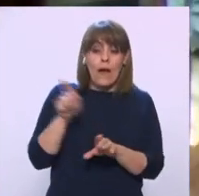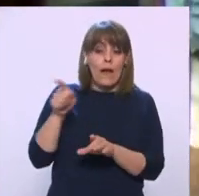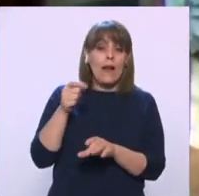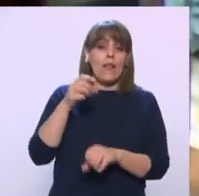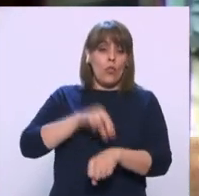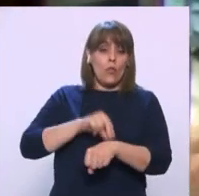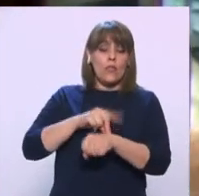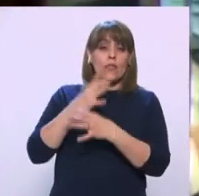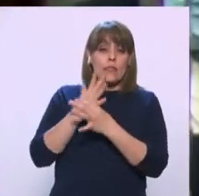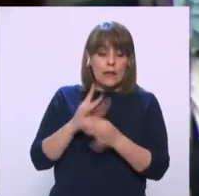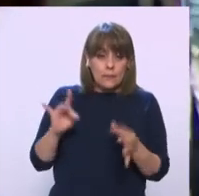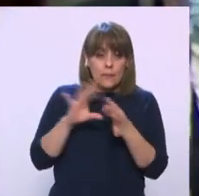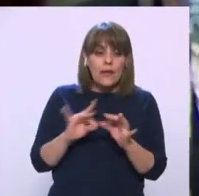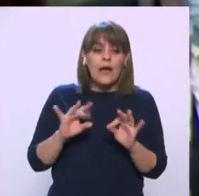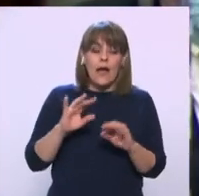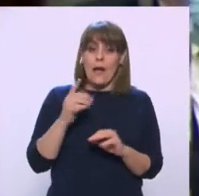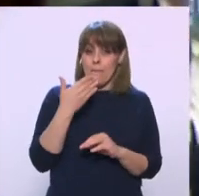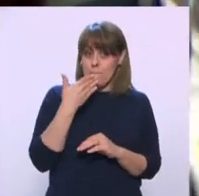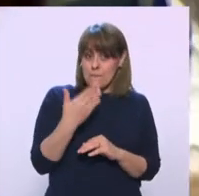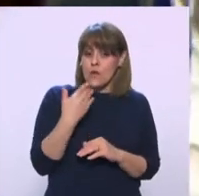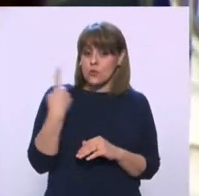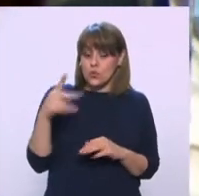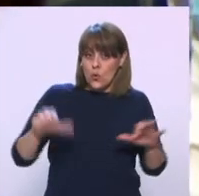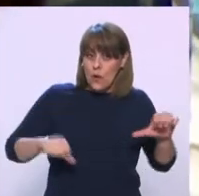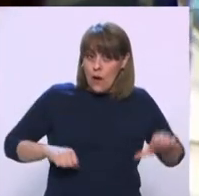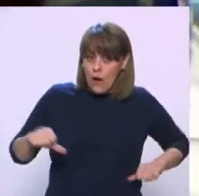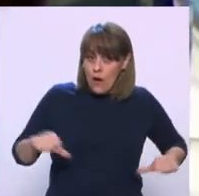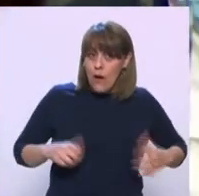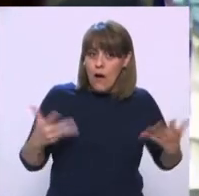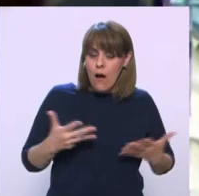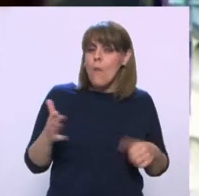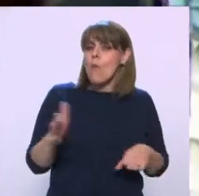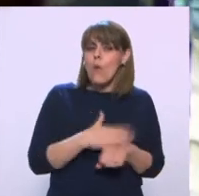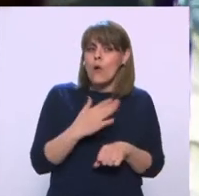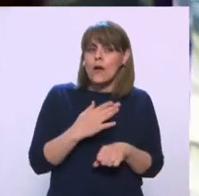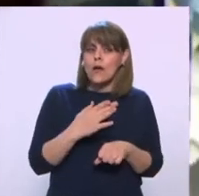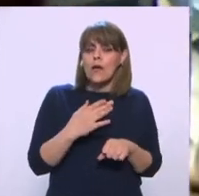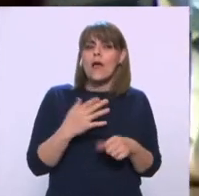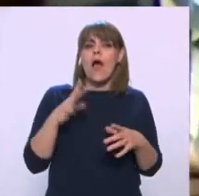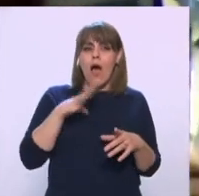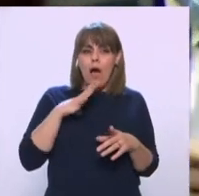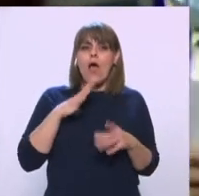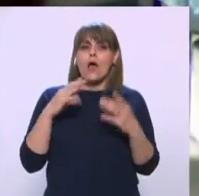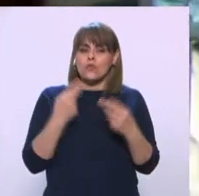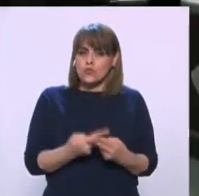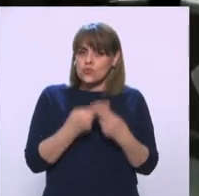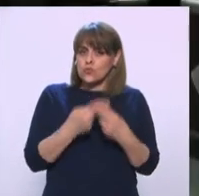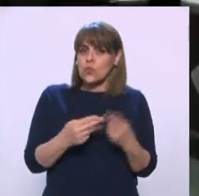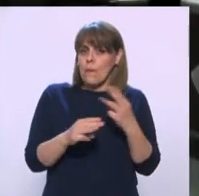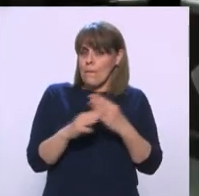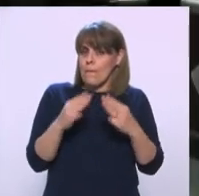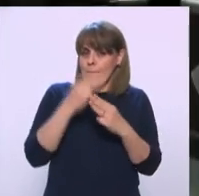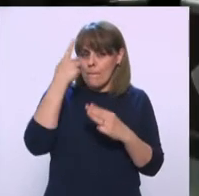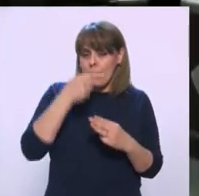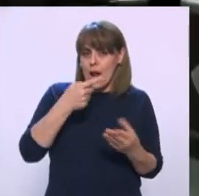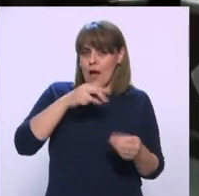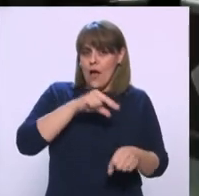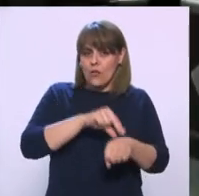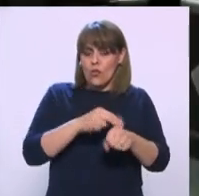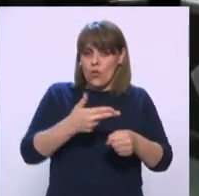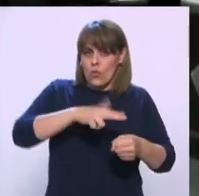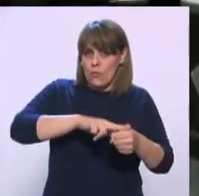Implementadas Desde la Federación Se debe A la respuesta Oportuna En cuanto A la disponibilidad De insumos Médicos La reconversión De casi Mil